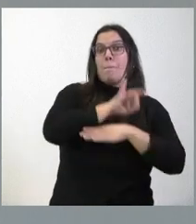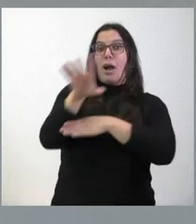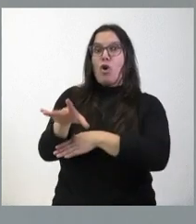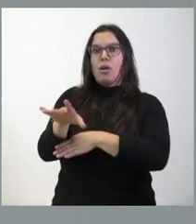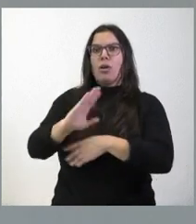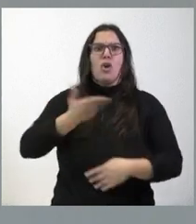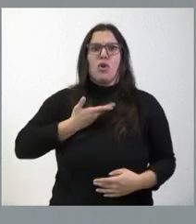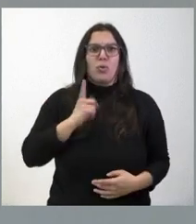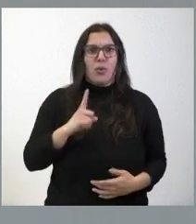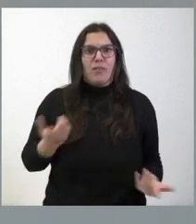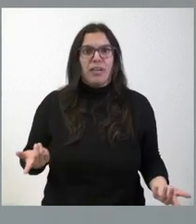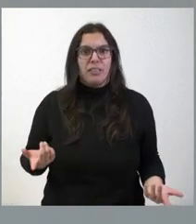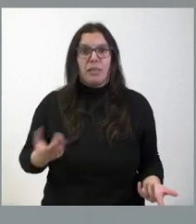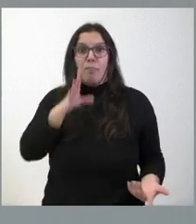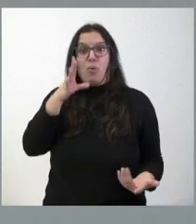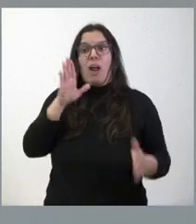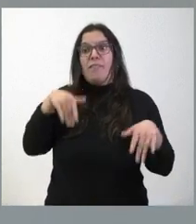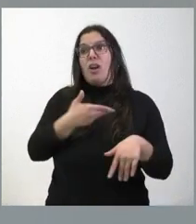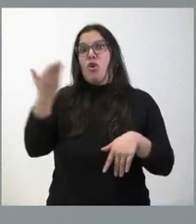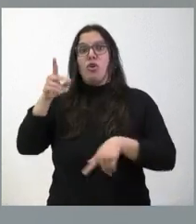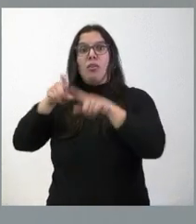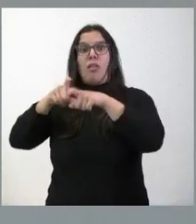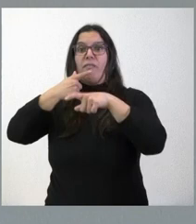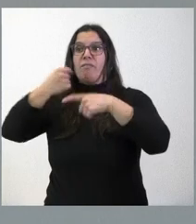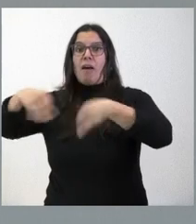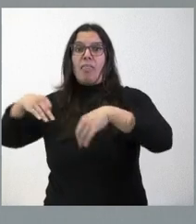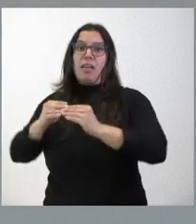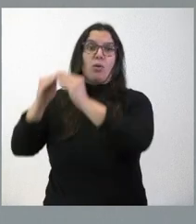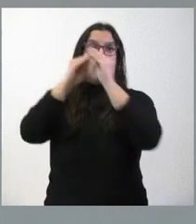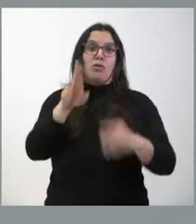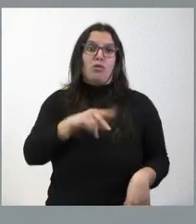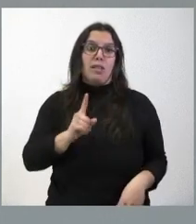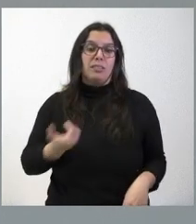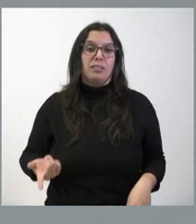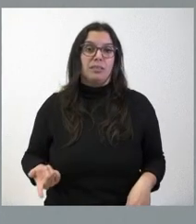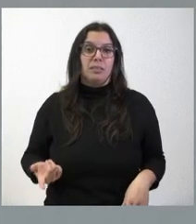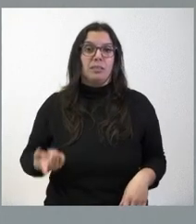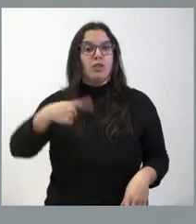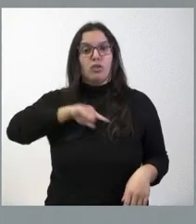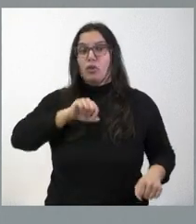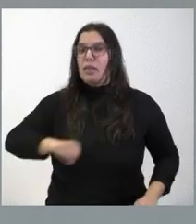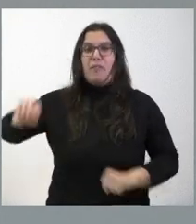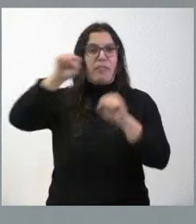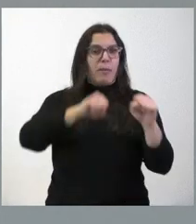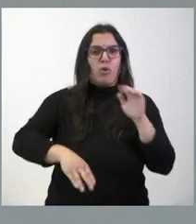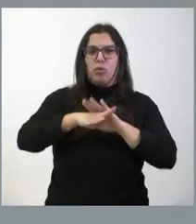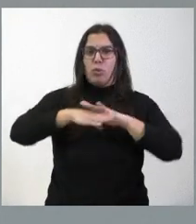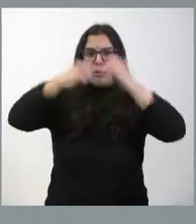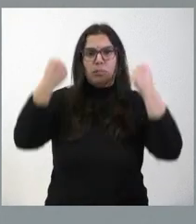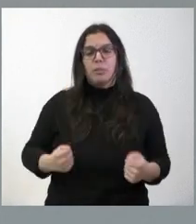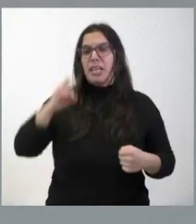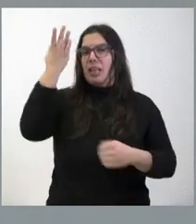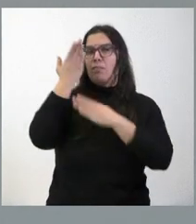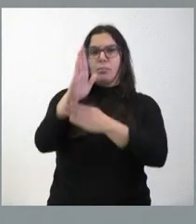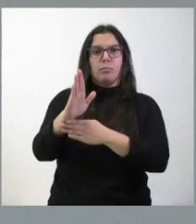por qué perjudicarles con un procedimiento que no reconoce un examen único o igual para toda España. Lo defendemos, lo seguimos defendiendo y ese es nuestro planteamiento